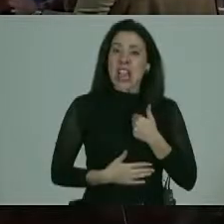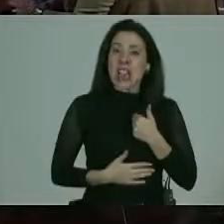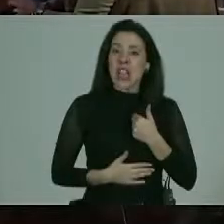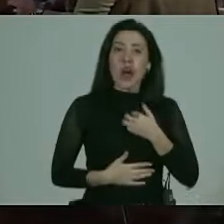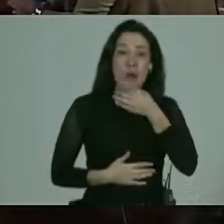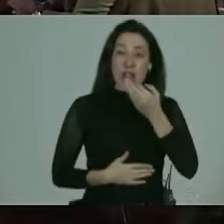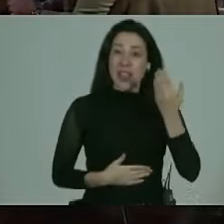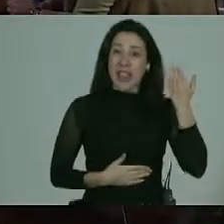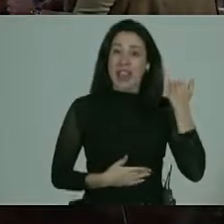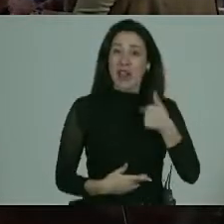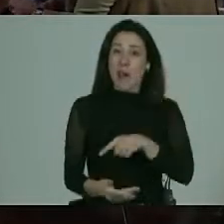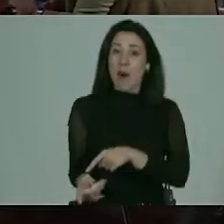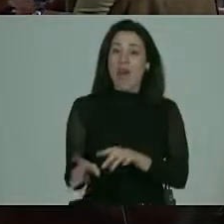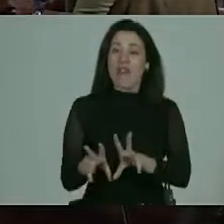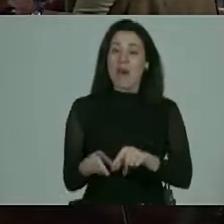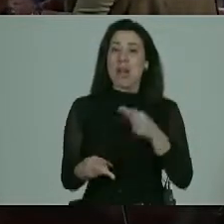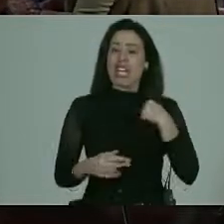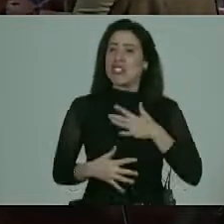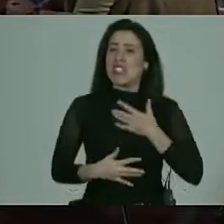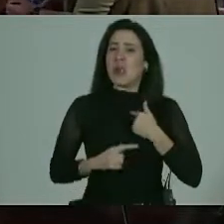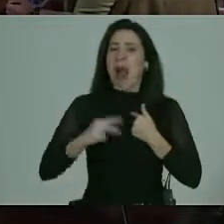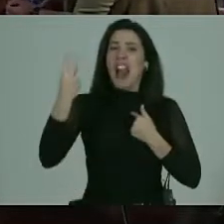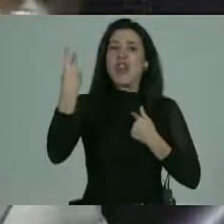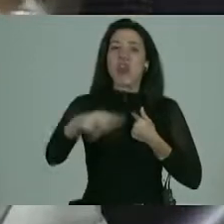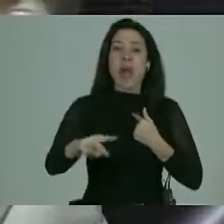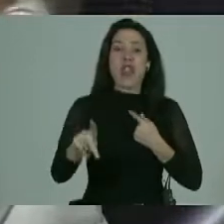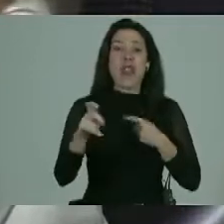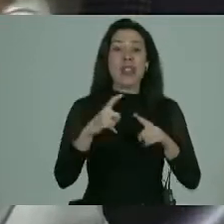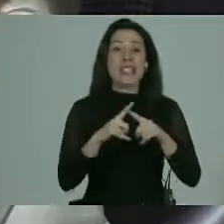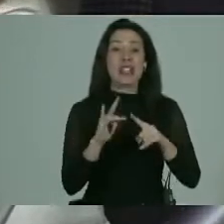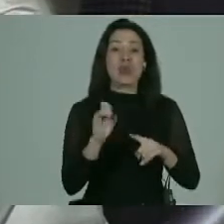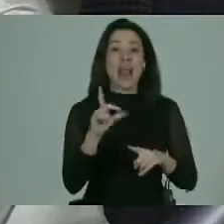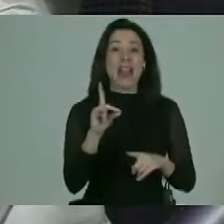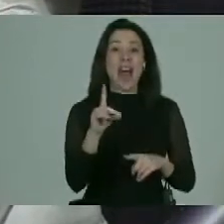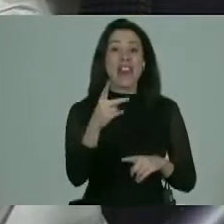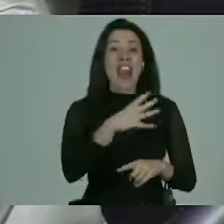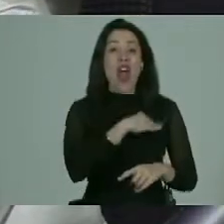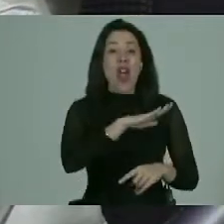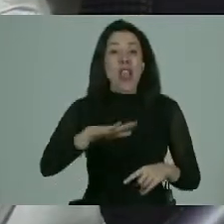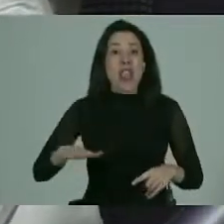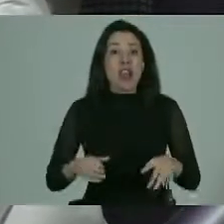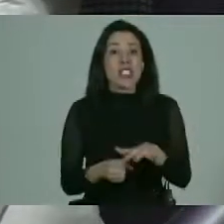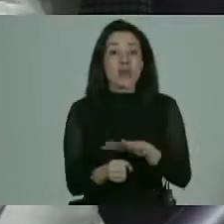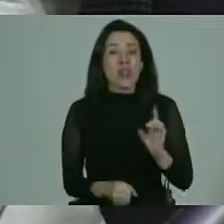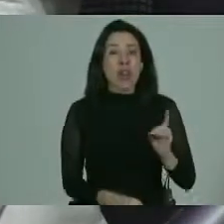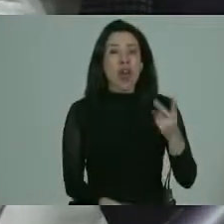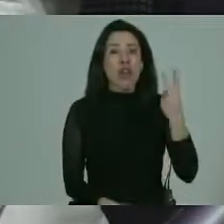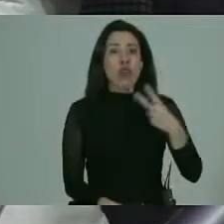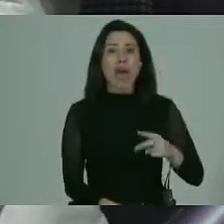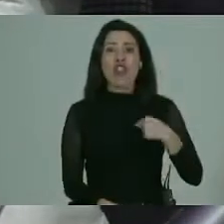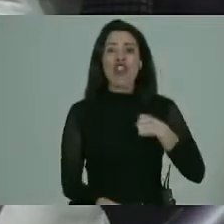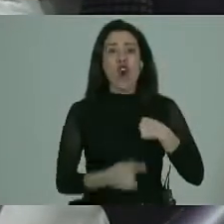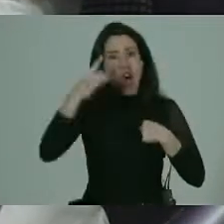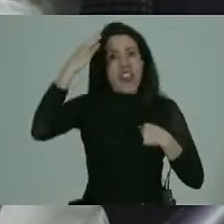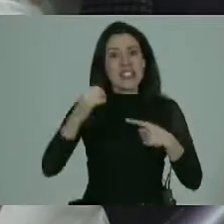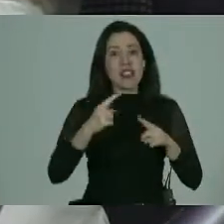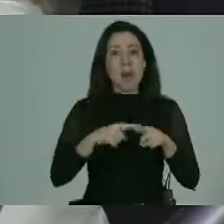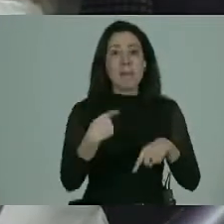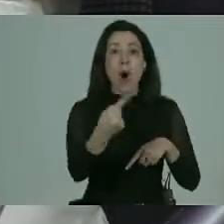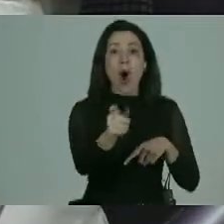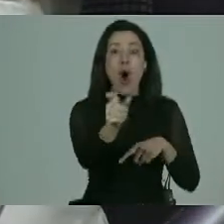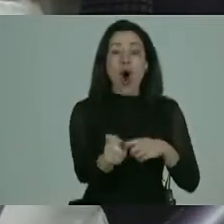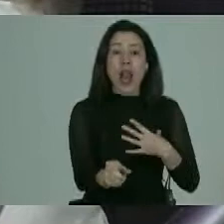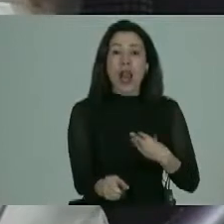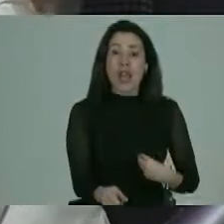principio como familia dueños de la sexualidad de nuestros hijos en situación de discapacidad y dueños a decidir por ello y